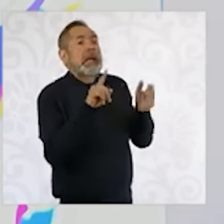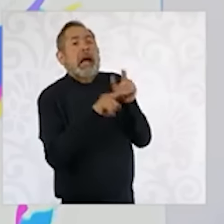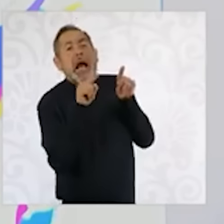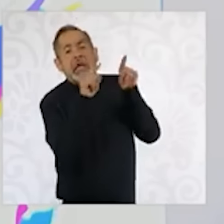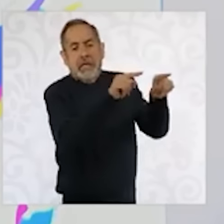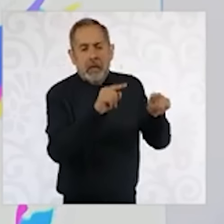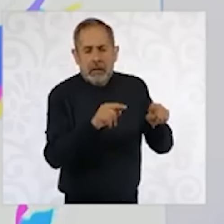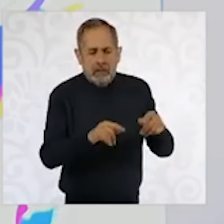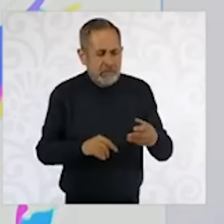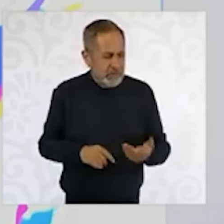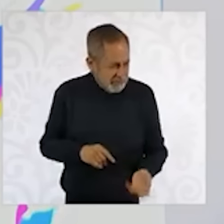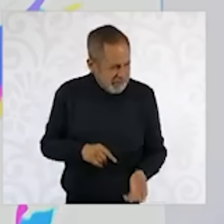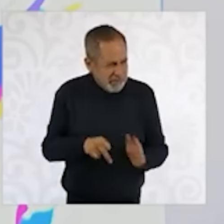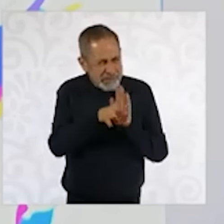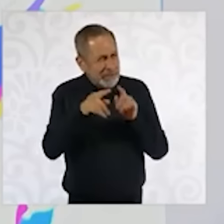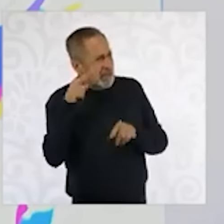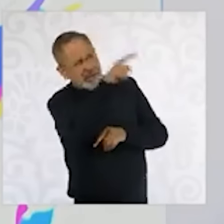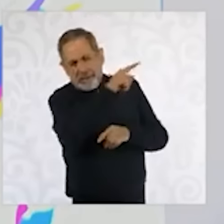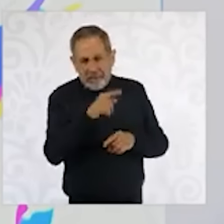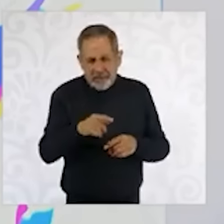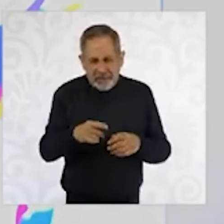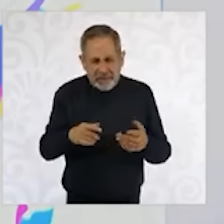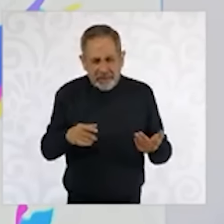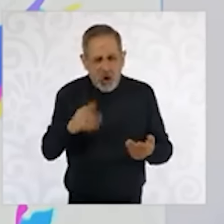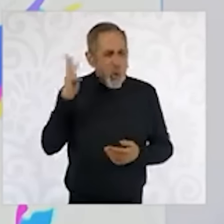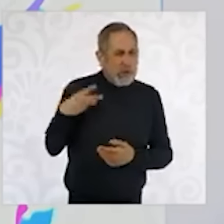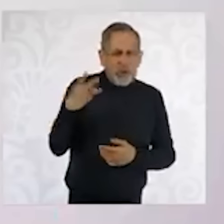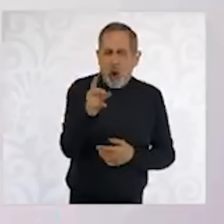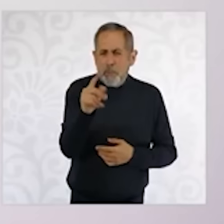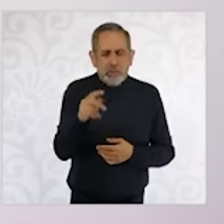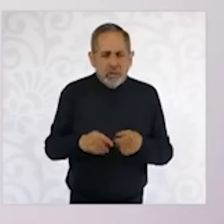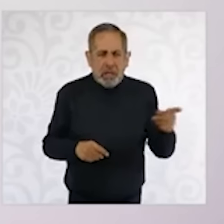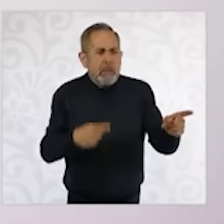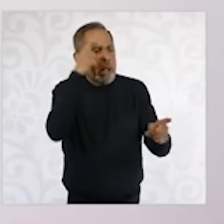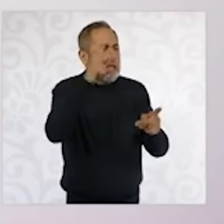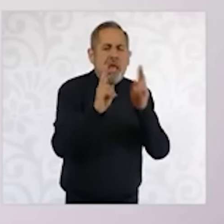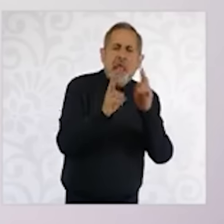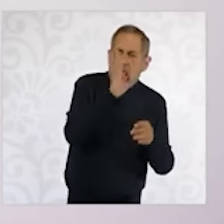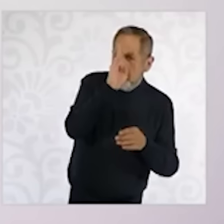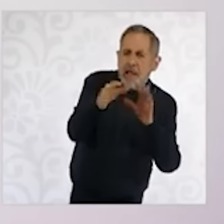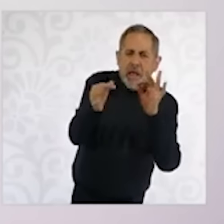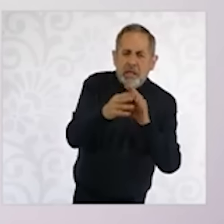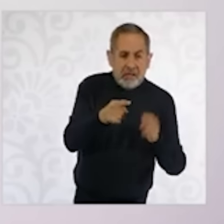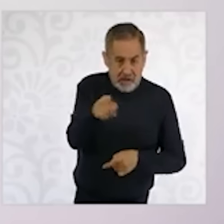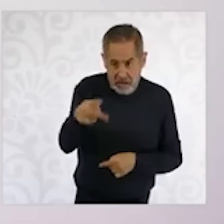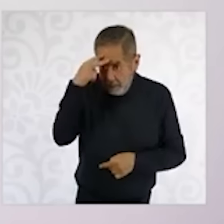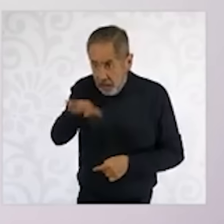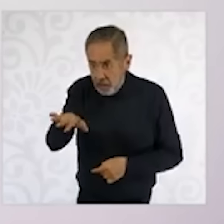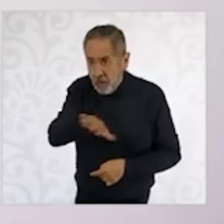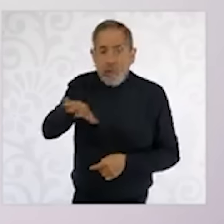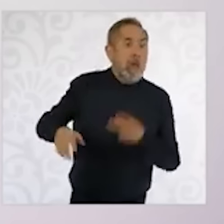Lo publica en el Washington Post. Entonces, ¿a quién se dirige? Pues a los